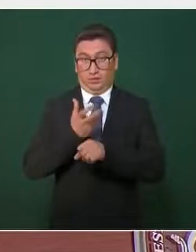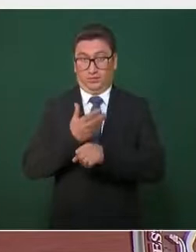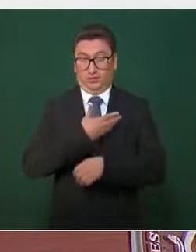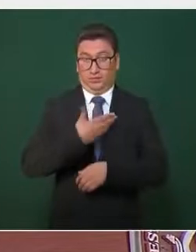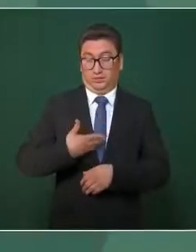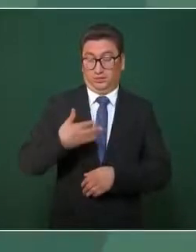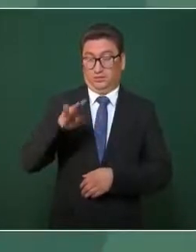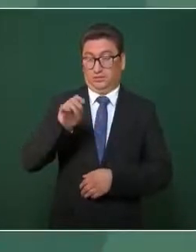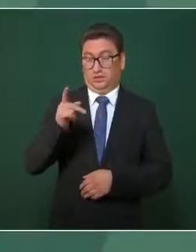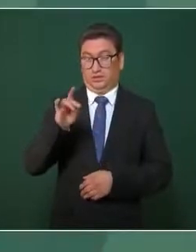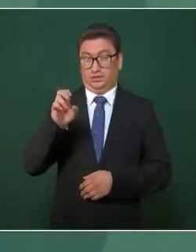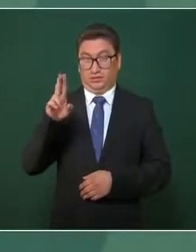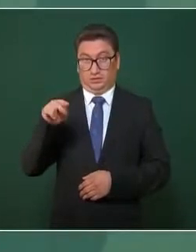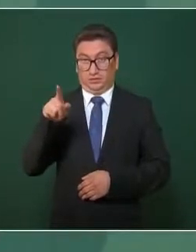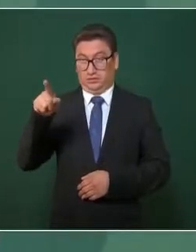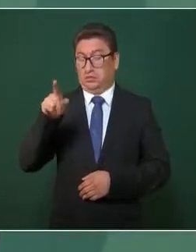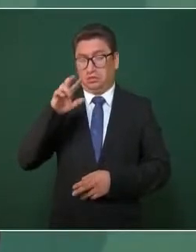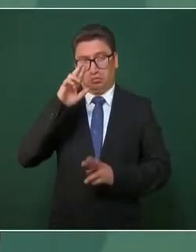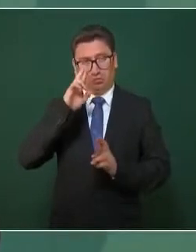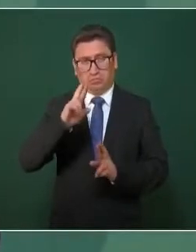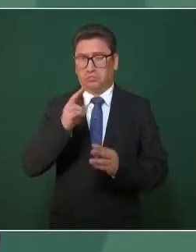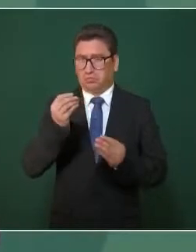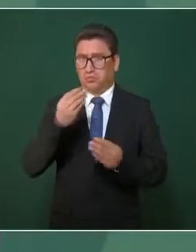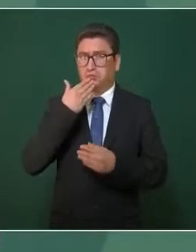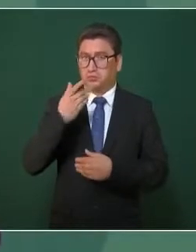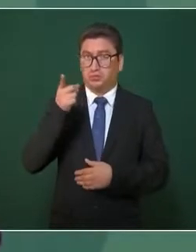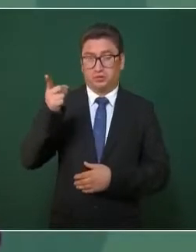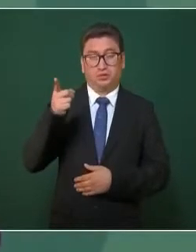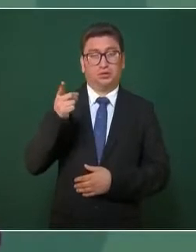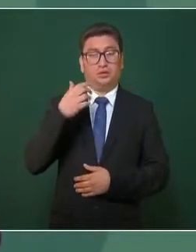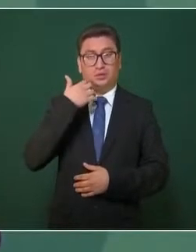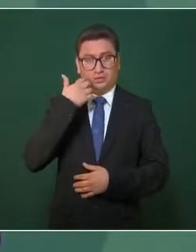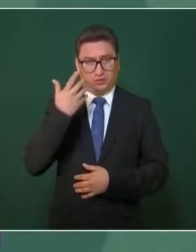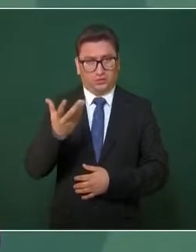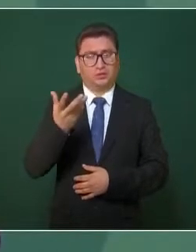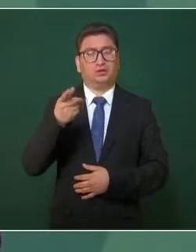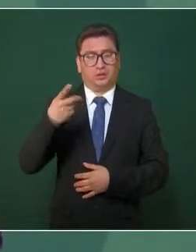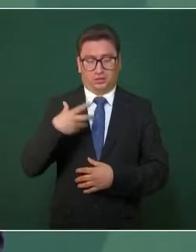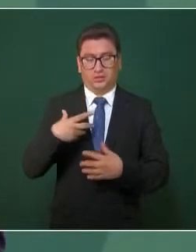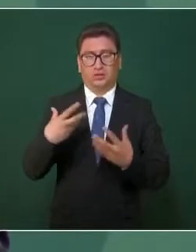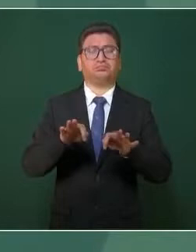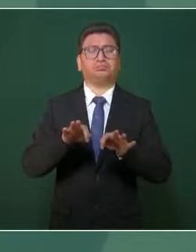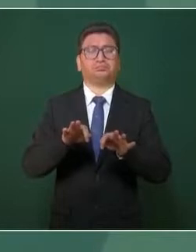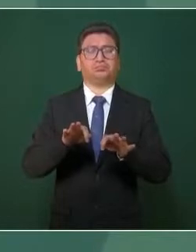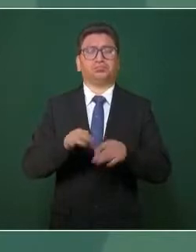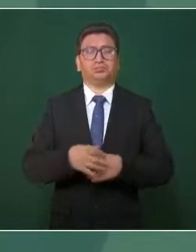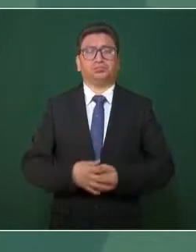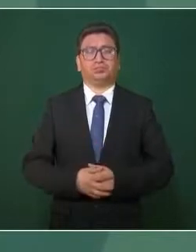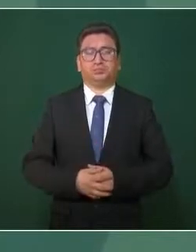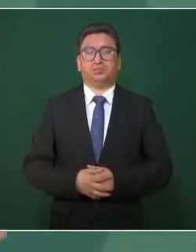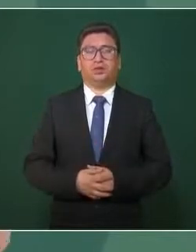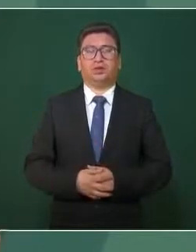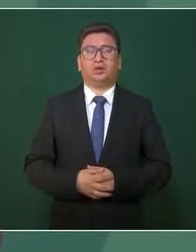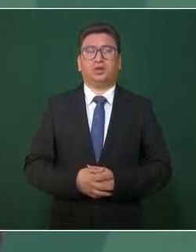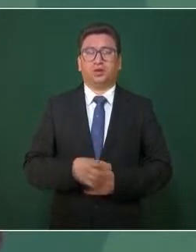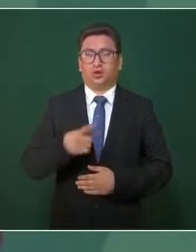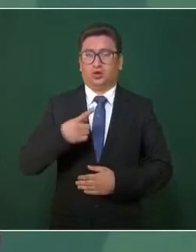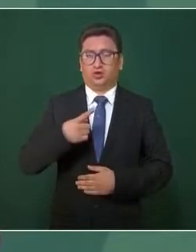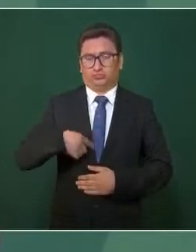se está buscando que trabajemos cada vez en mayor